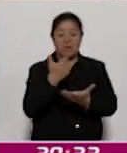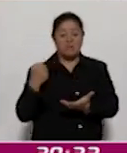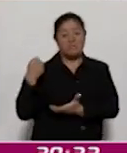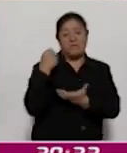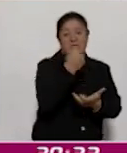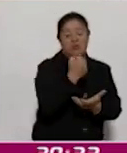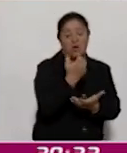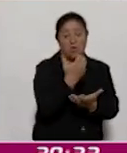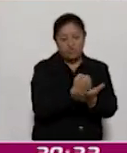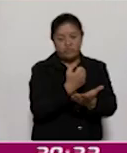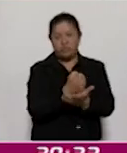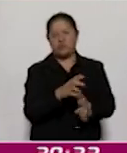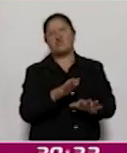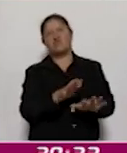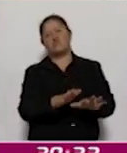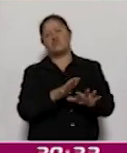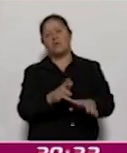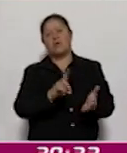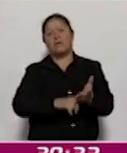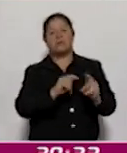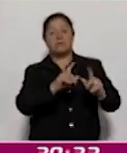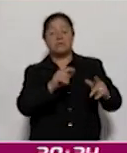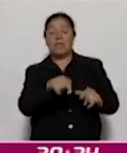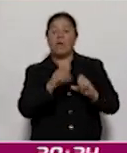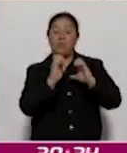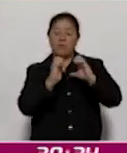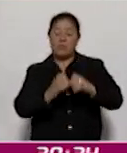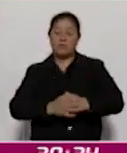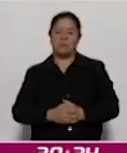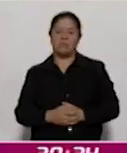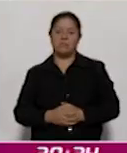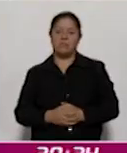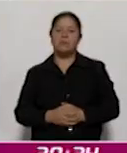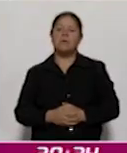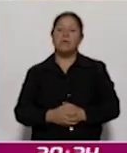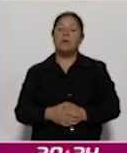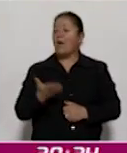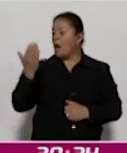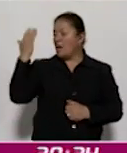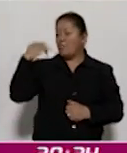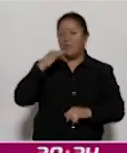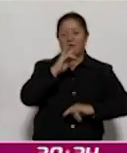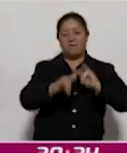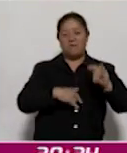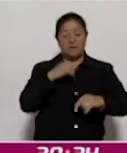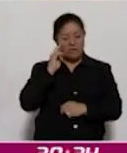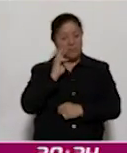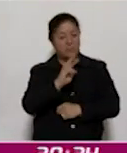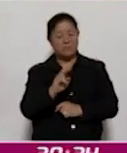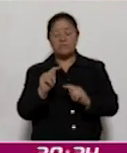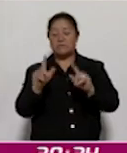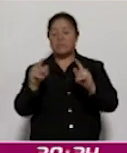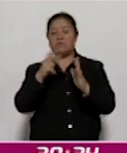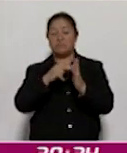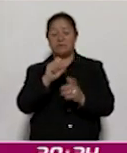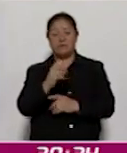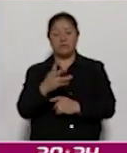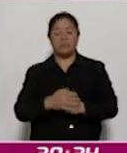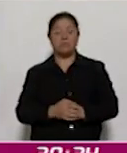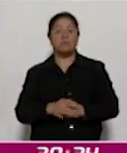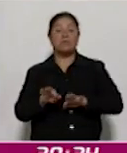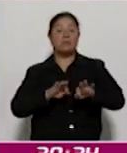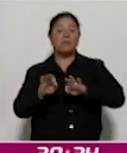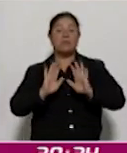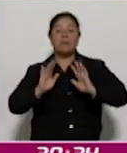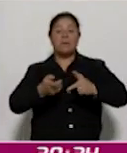histórica en el Estado. Claro. Ah, cuidado. Incluso lo vimos en esta anterior feria, Tlaxcala 2024, que ya se empezó a trabajar con